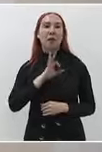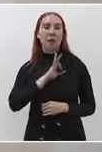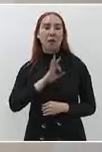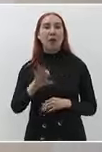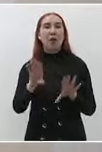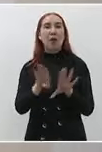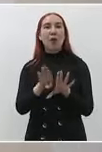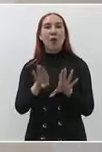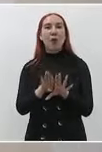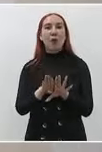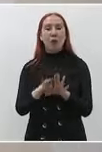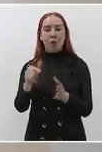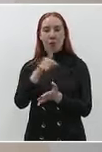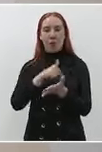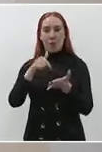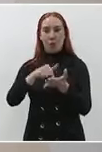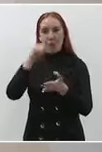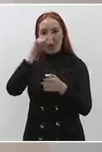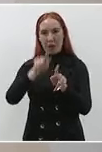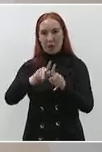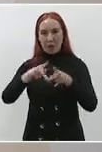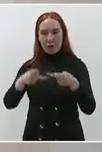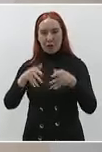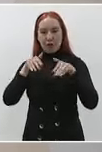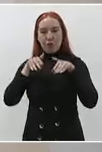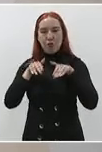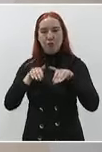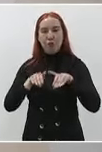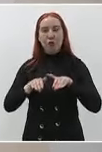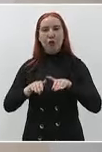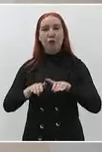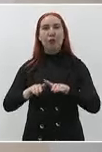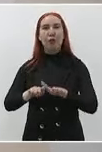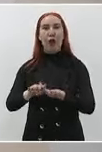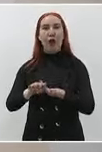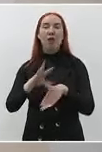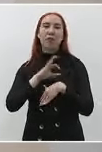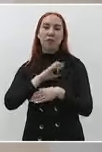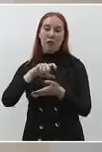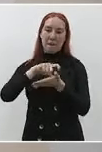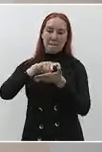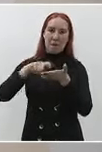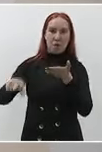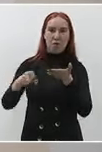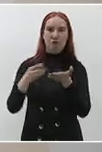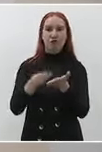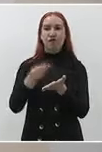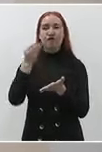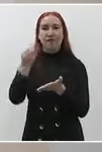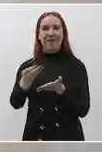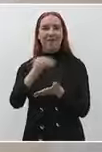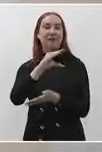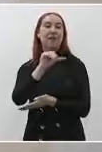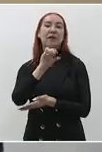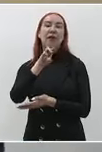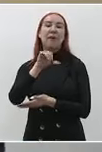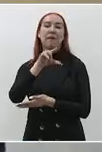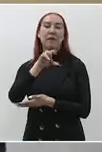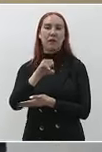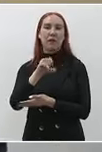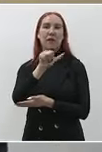Camilo Arriaga aportó dinero y como era conocido